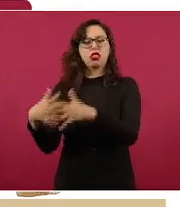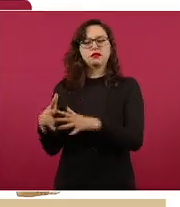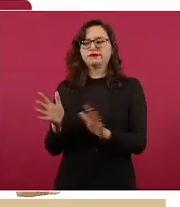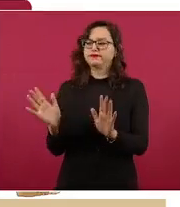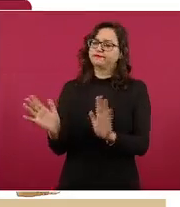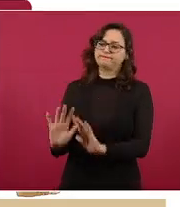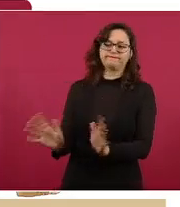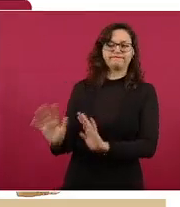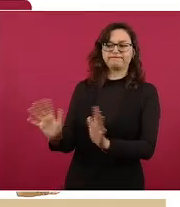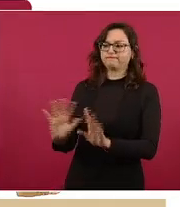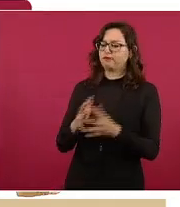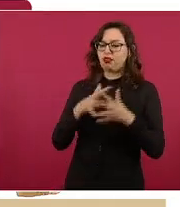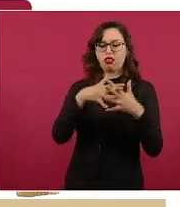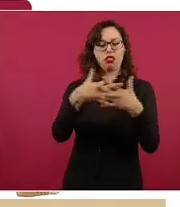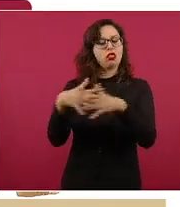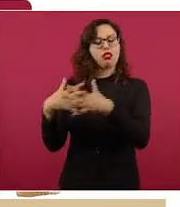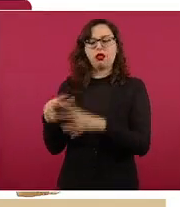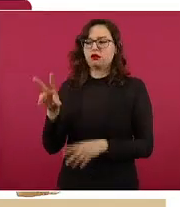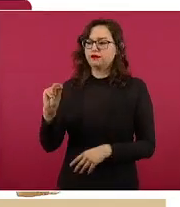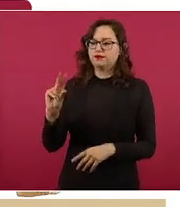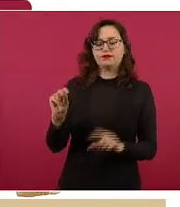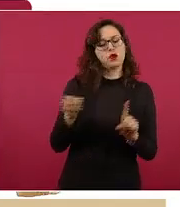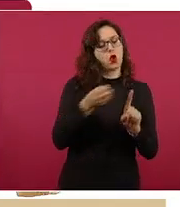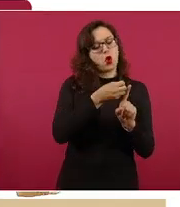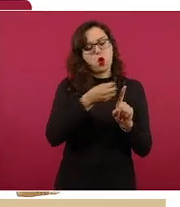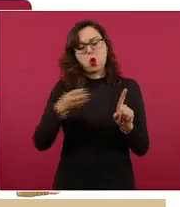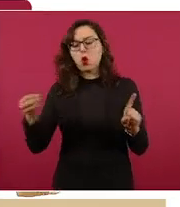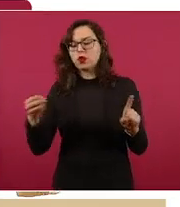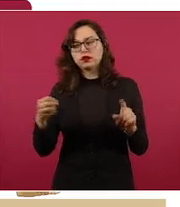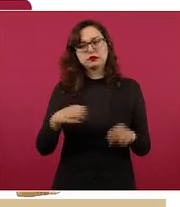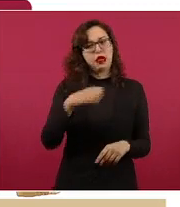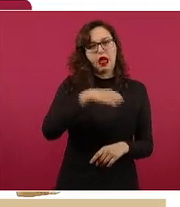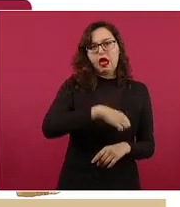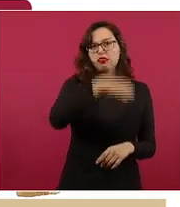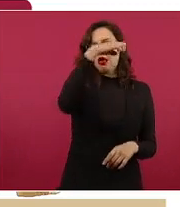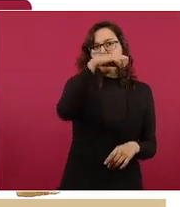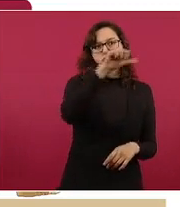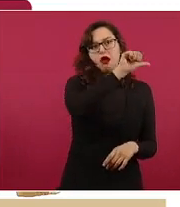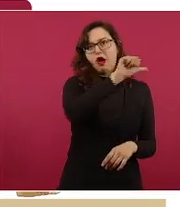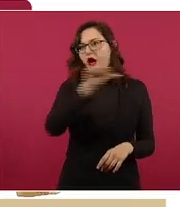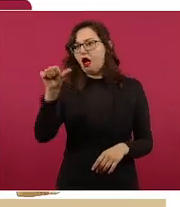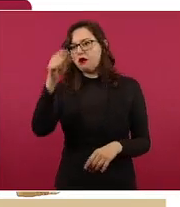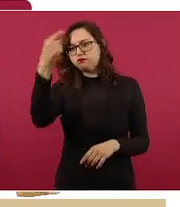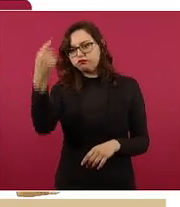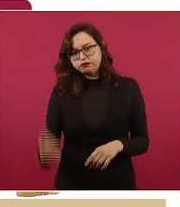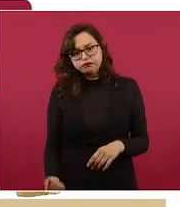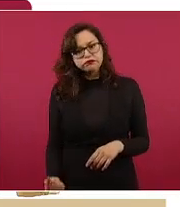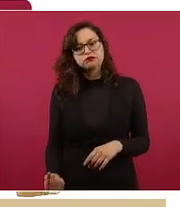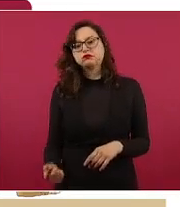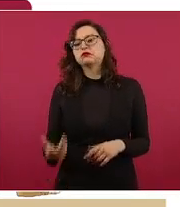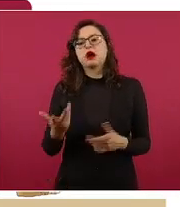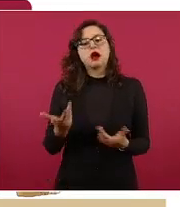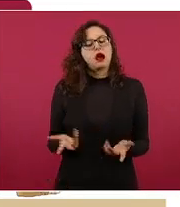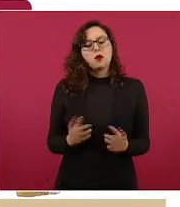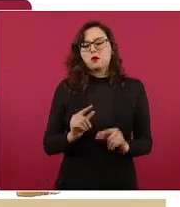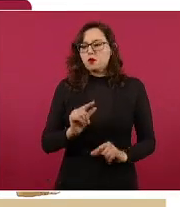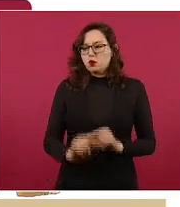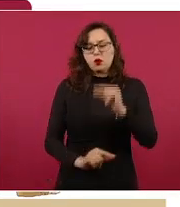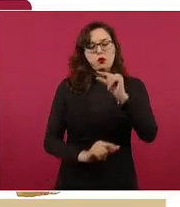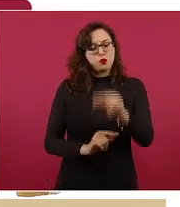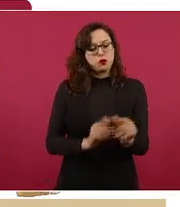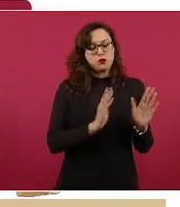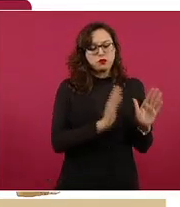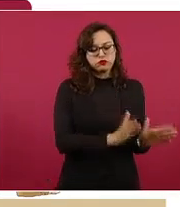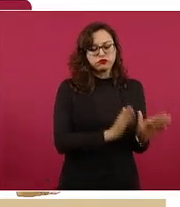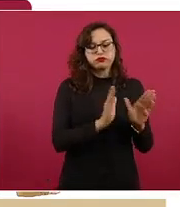consistentes en no hacerlo. En su momento fuimos abriendo la vacunación de acuerdo a los